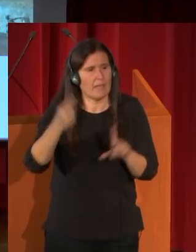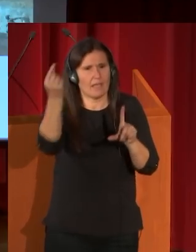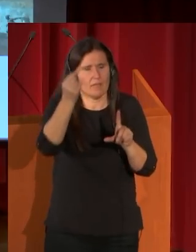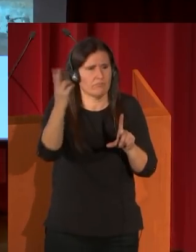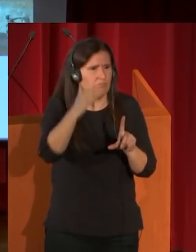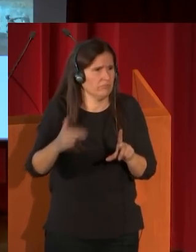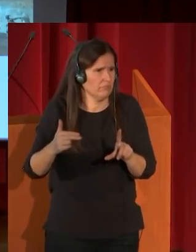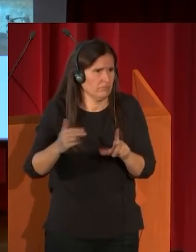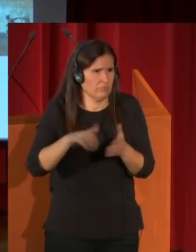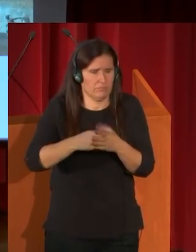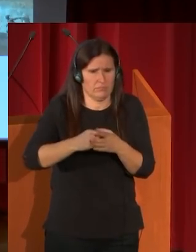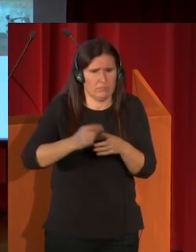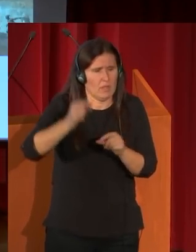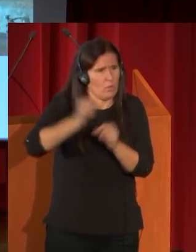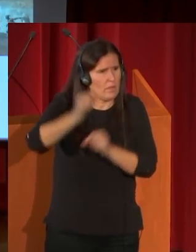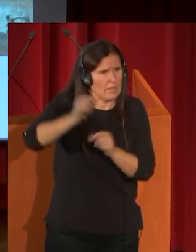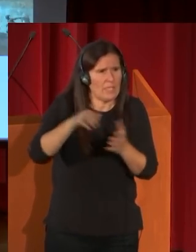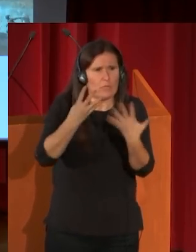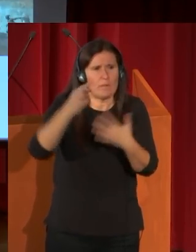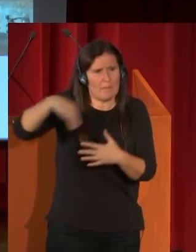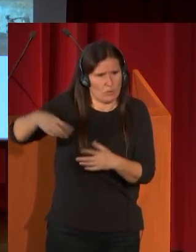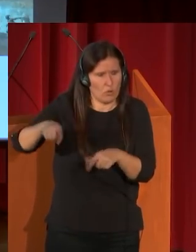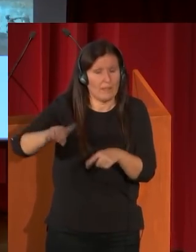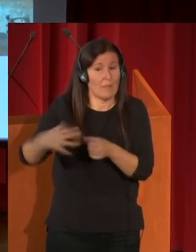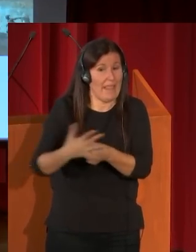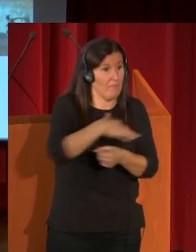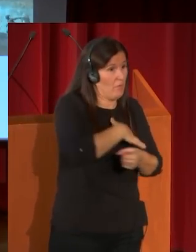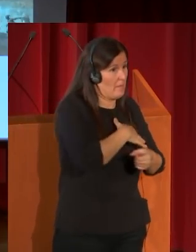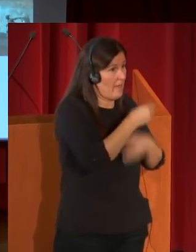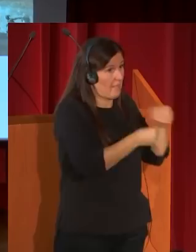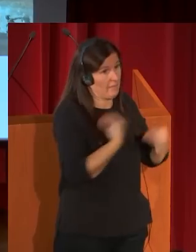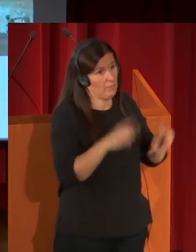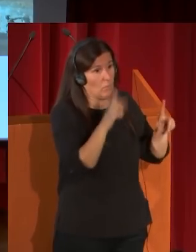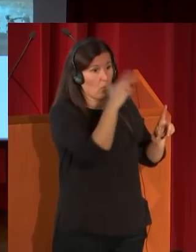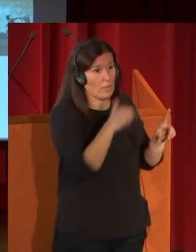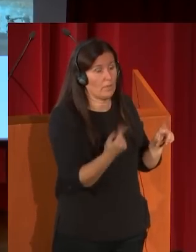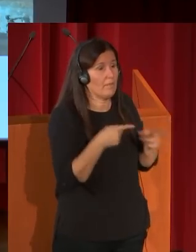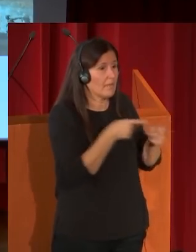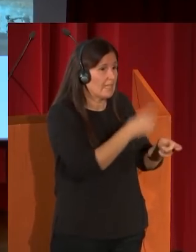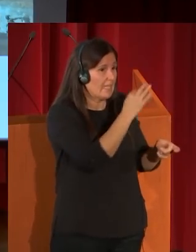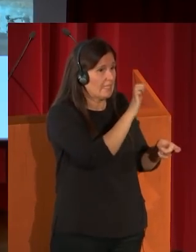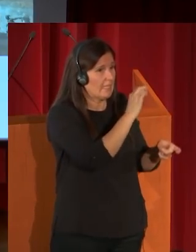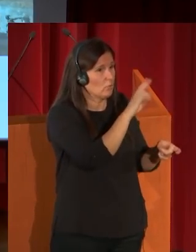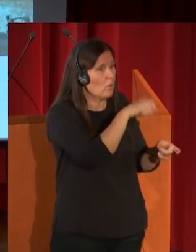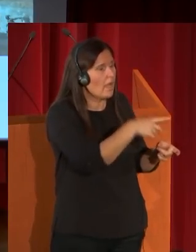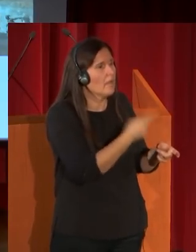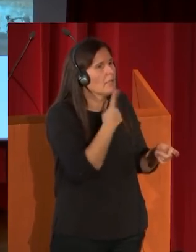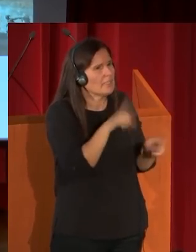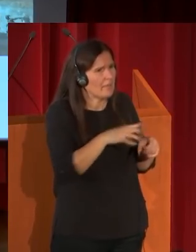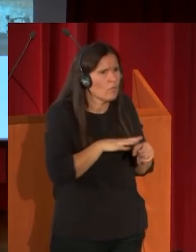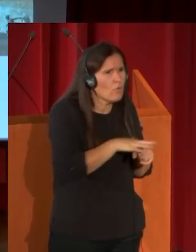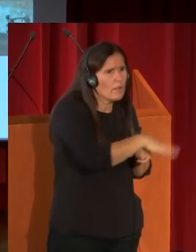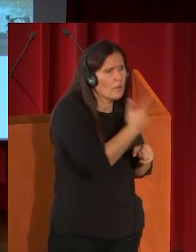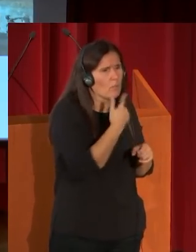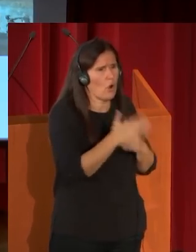luego Fortuny va a ver en París, y que le influyen para su batalla de Tetuán, esta nueva visión de panorama, influido por la moda de